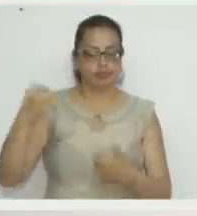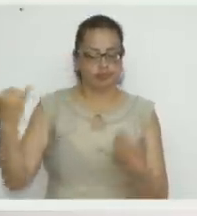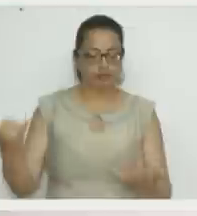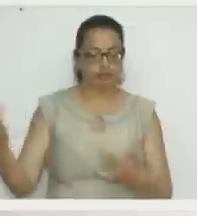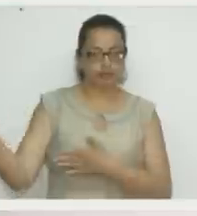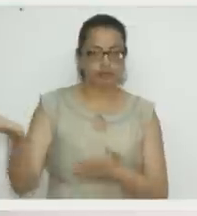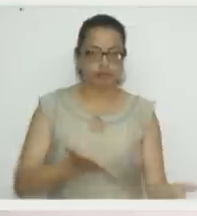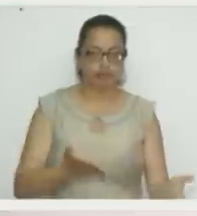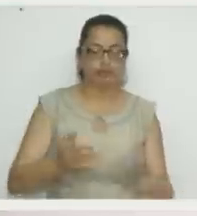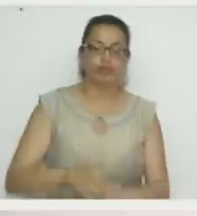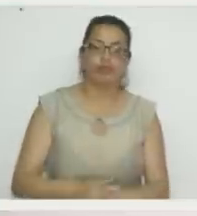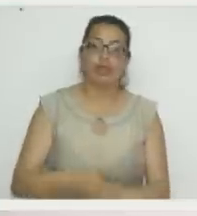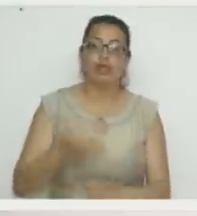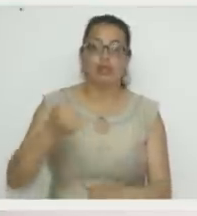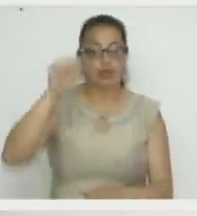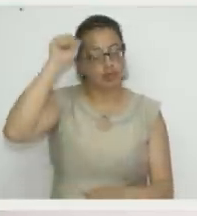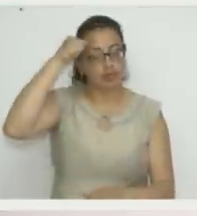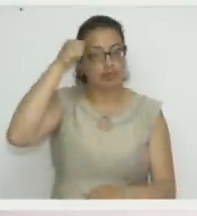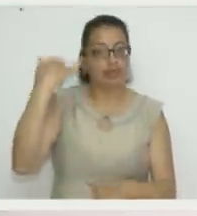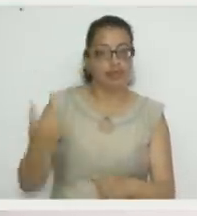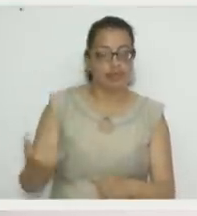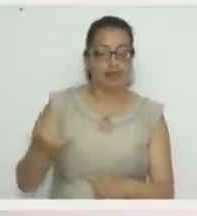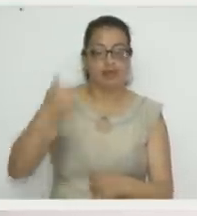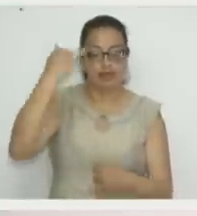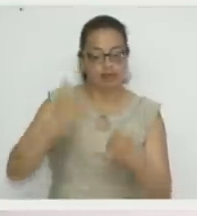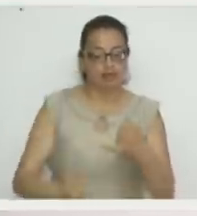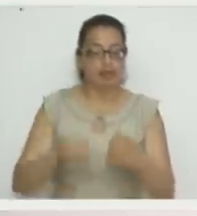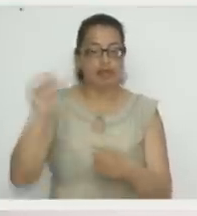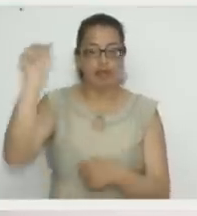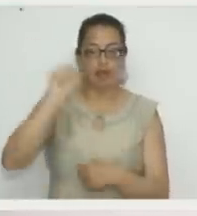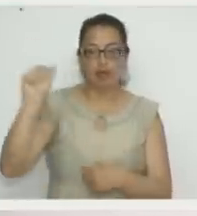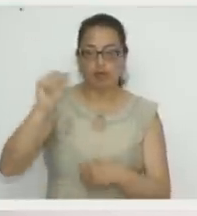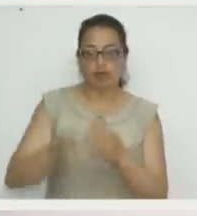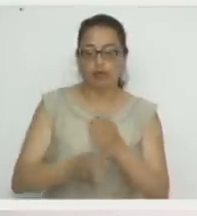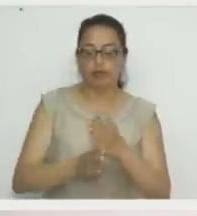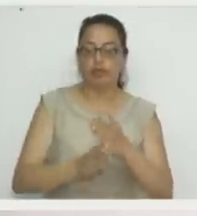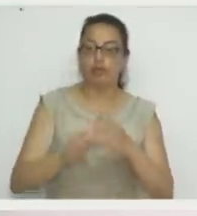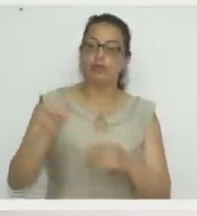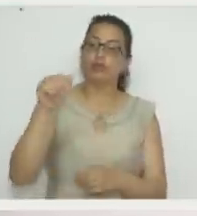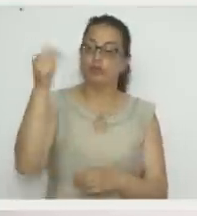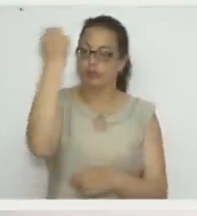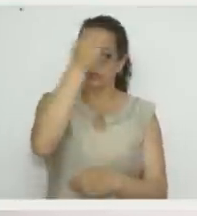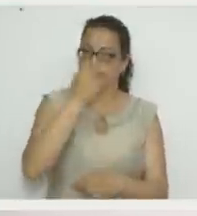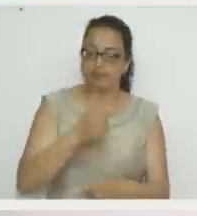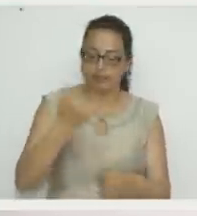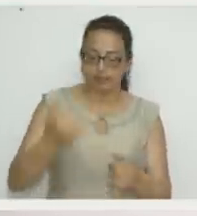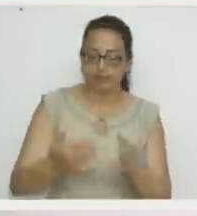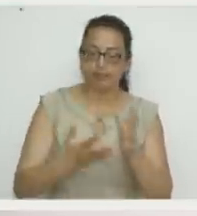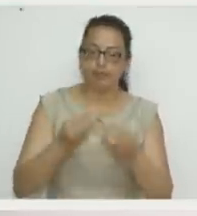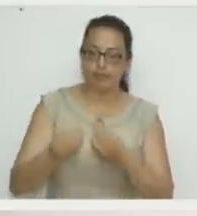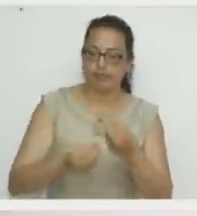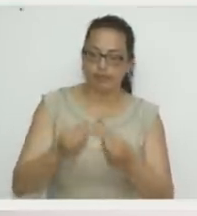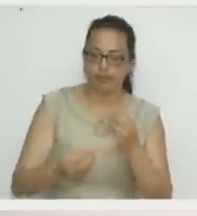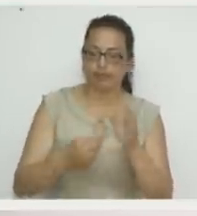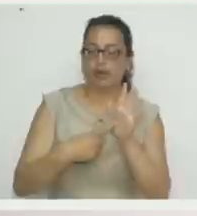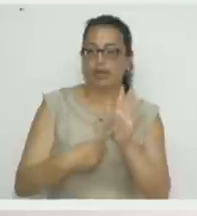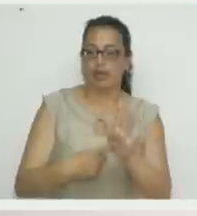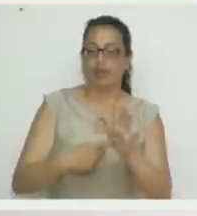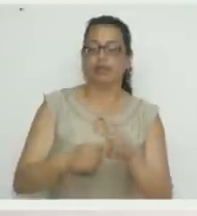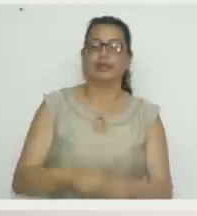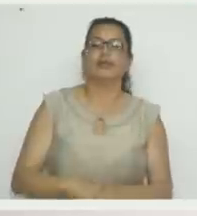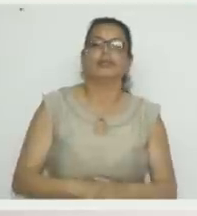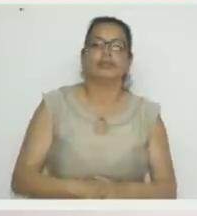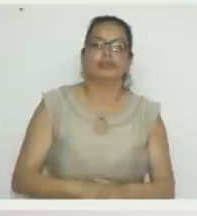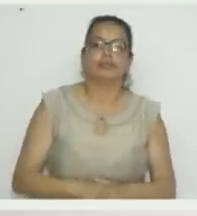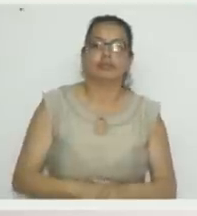pendientes y aprendan a elaborar este lindo sobre que tenemos acá. Ya más adelante lo vamos a mostrar para que ustedes puedan apreciar de qué les